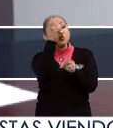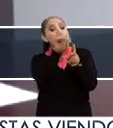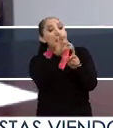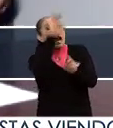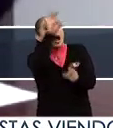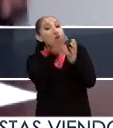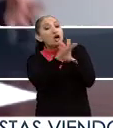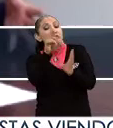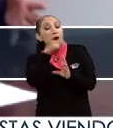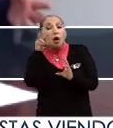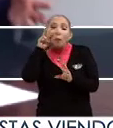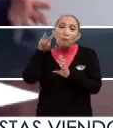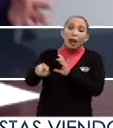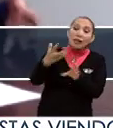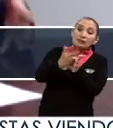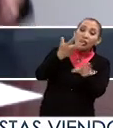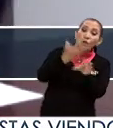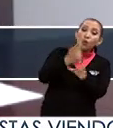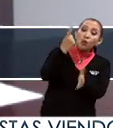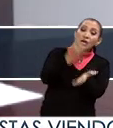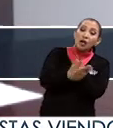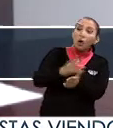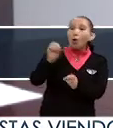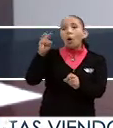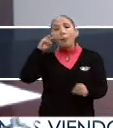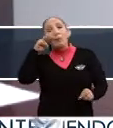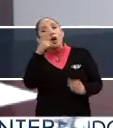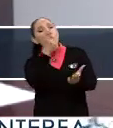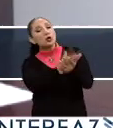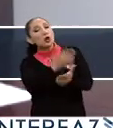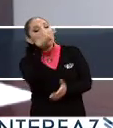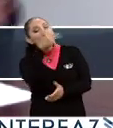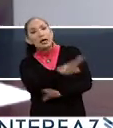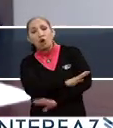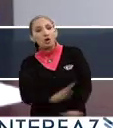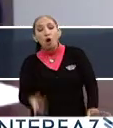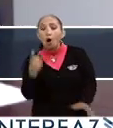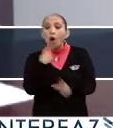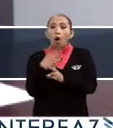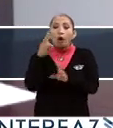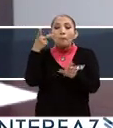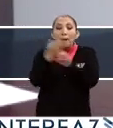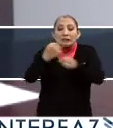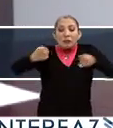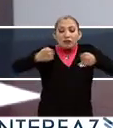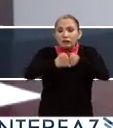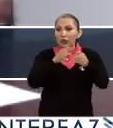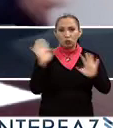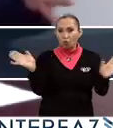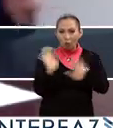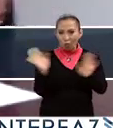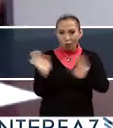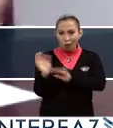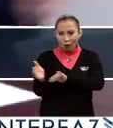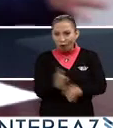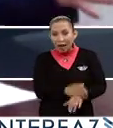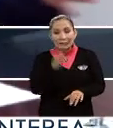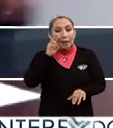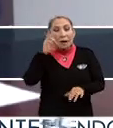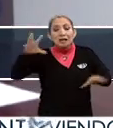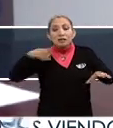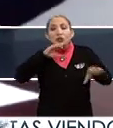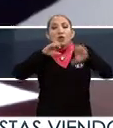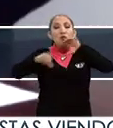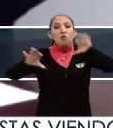más un lado, ni puedes ver nada más el lado estadounidense, ni puedes ver nada más el lado mexicano, o solo lo que pasa en la frontera, y eso implica que haya